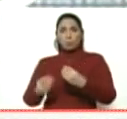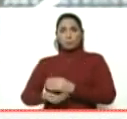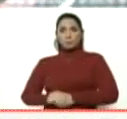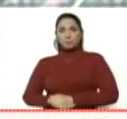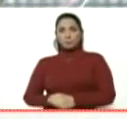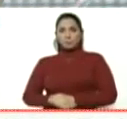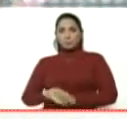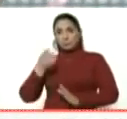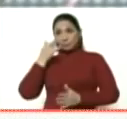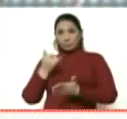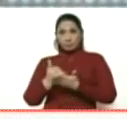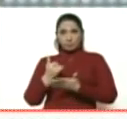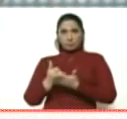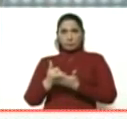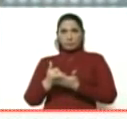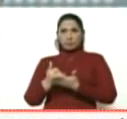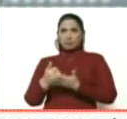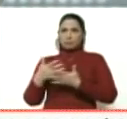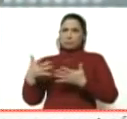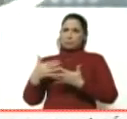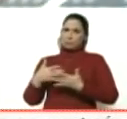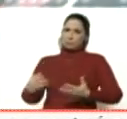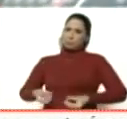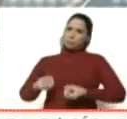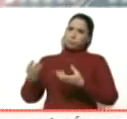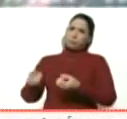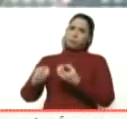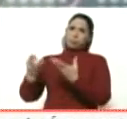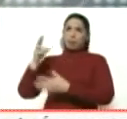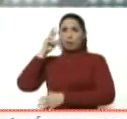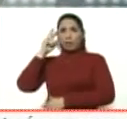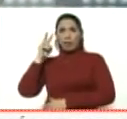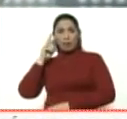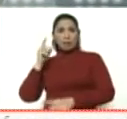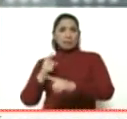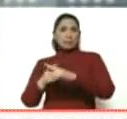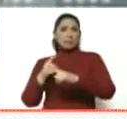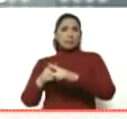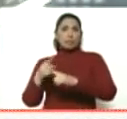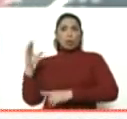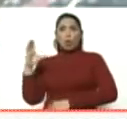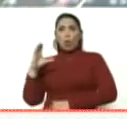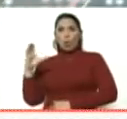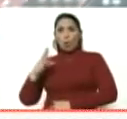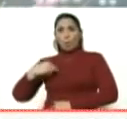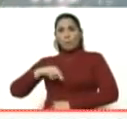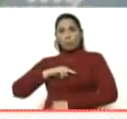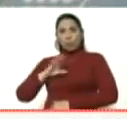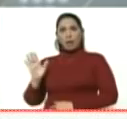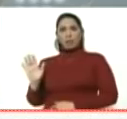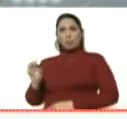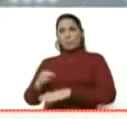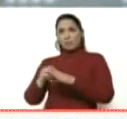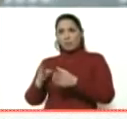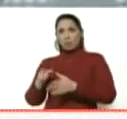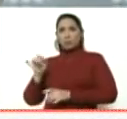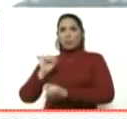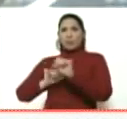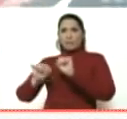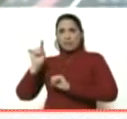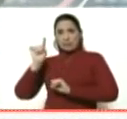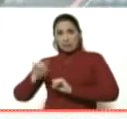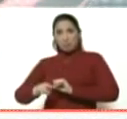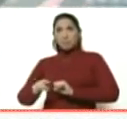miren, yo le escribí no sé cuántas cartas al ex Canciller Holmes Trujillo y nuestro ministro de la Defensa en su momento